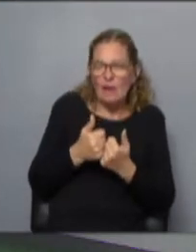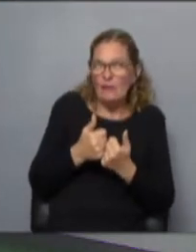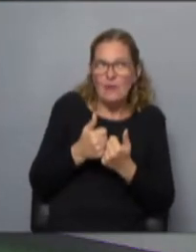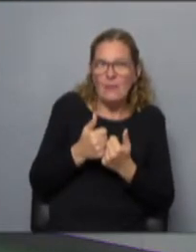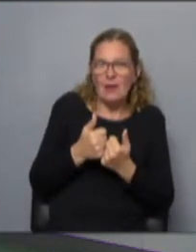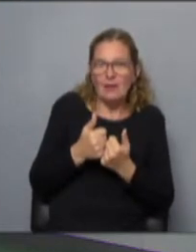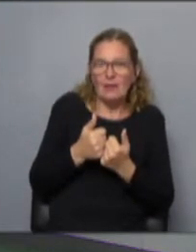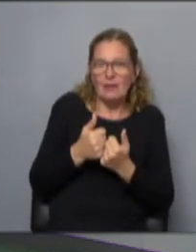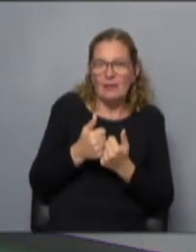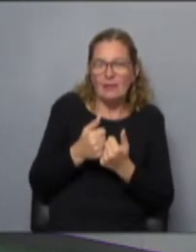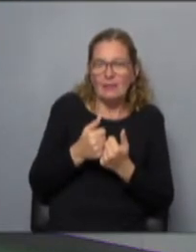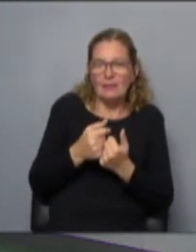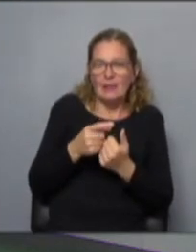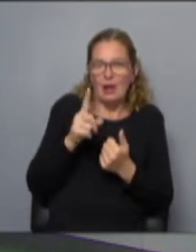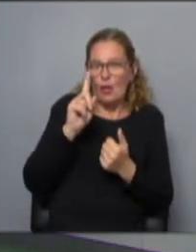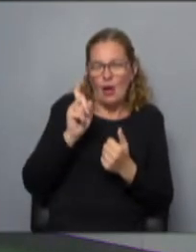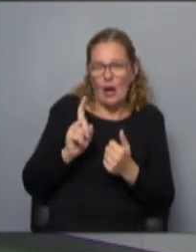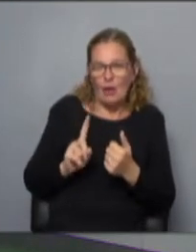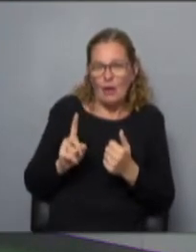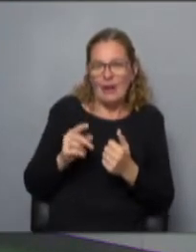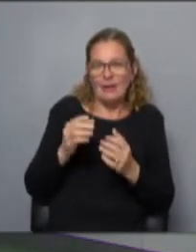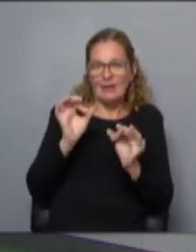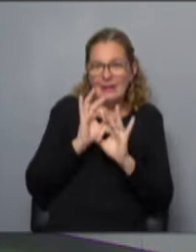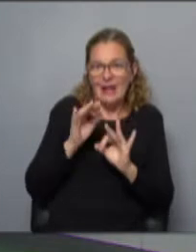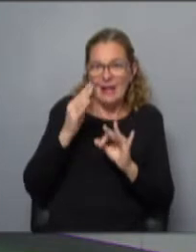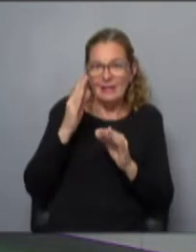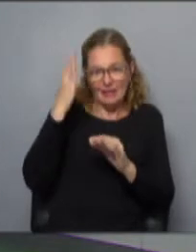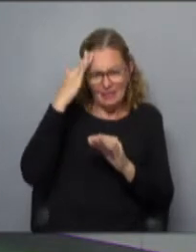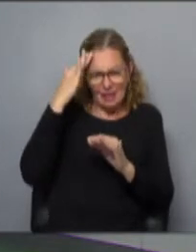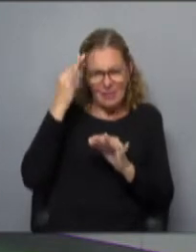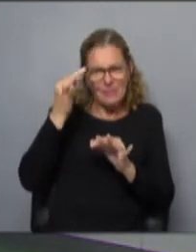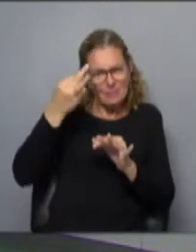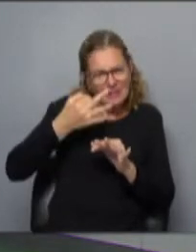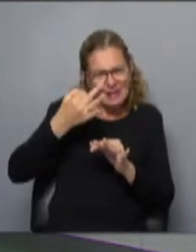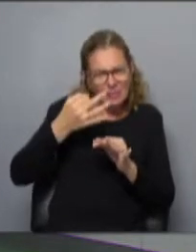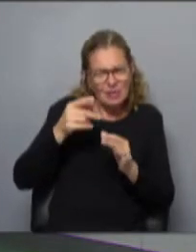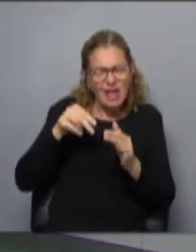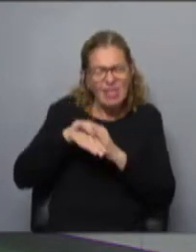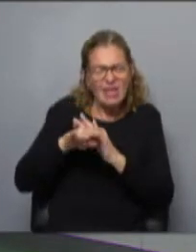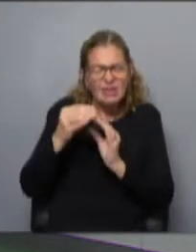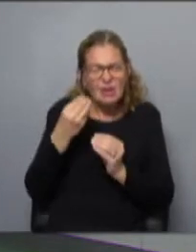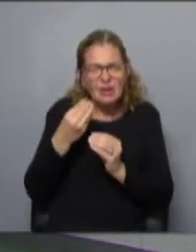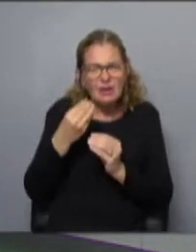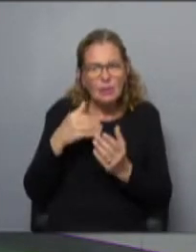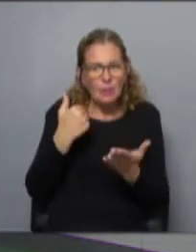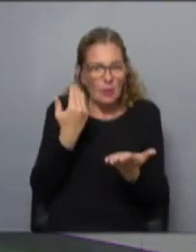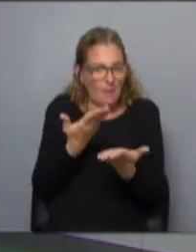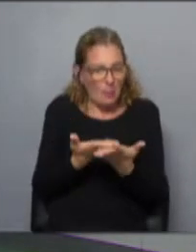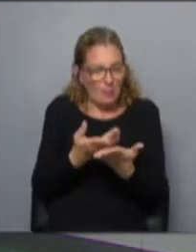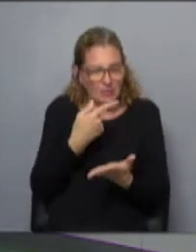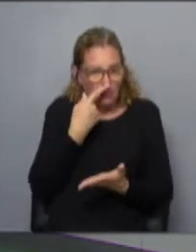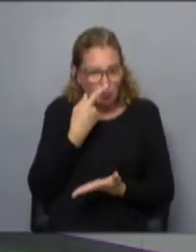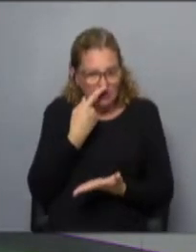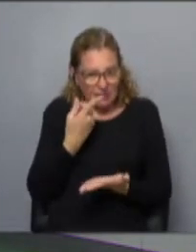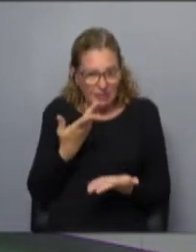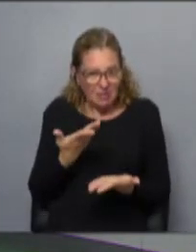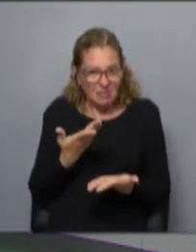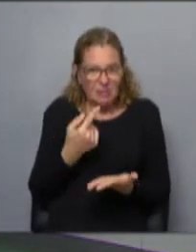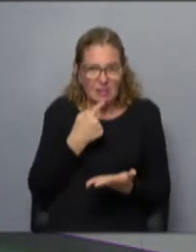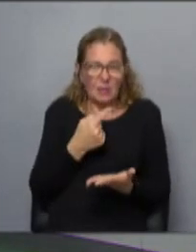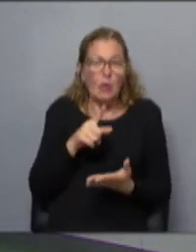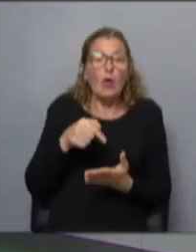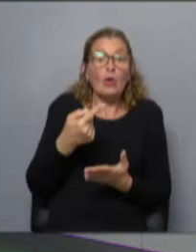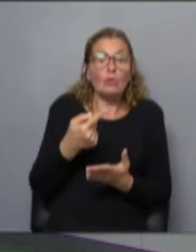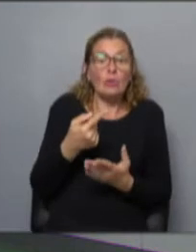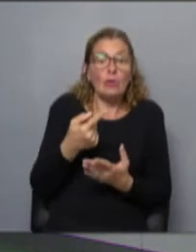una bebida cola. Nadie sabe exactamente qué tiene adentro. Entonces eso puede ser una propuesta interesante, digamos. Otra